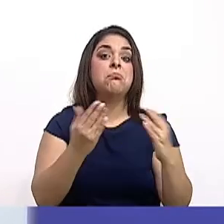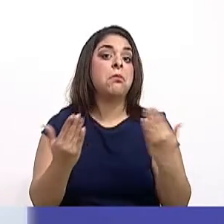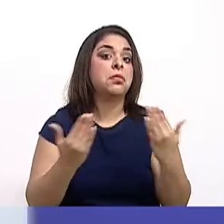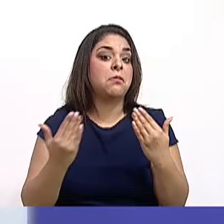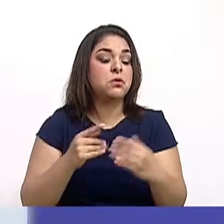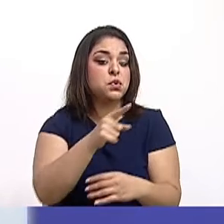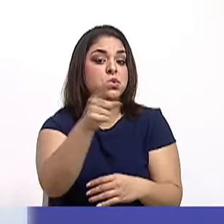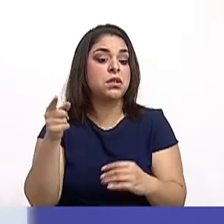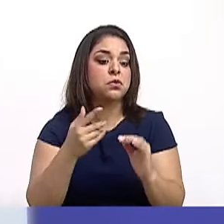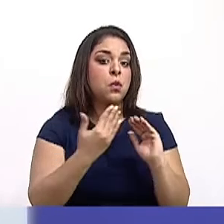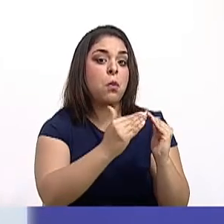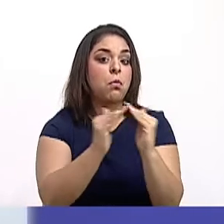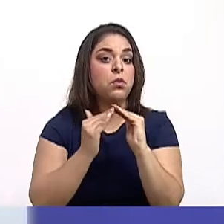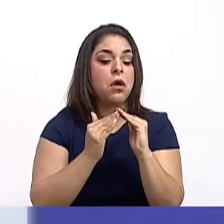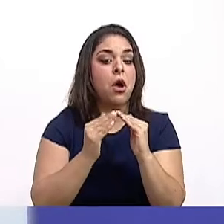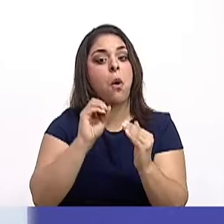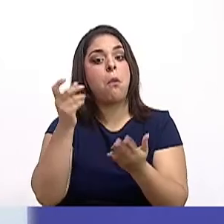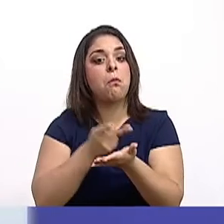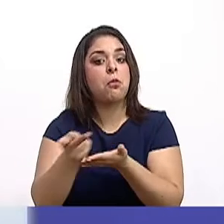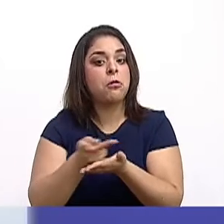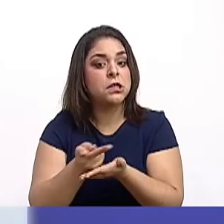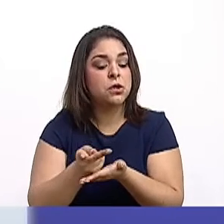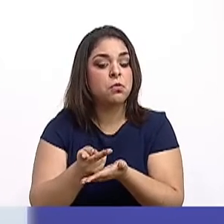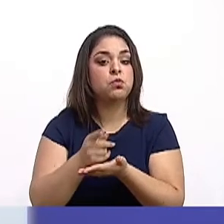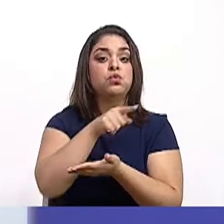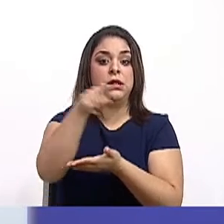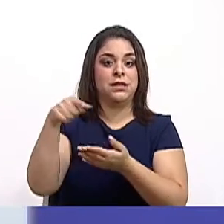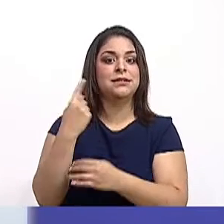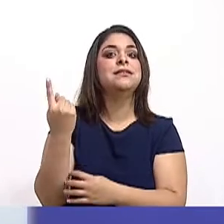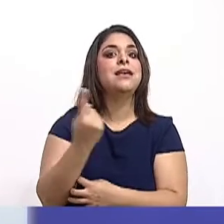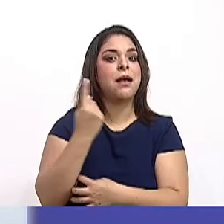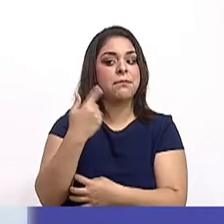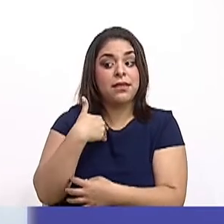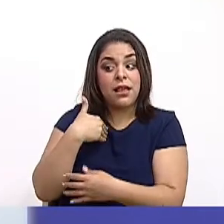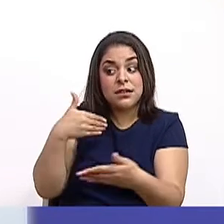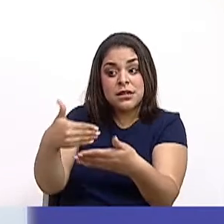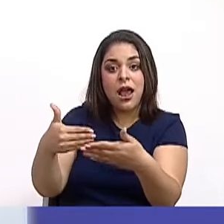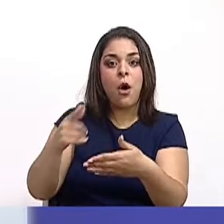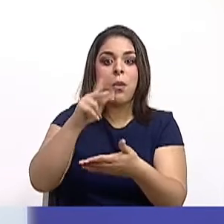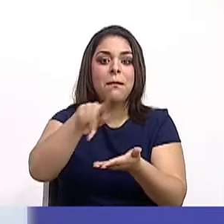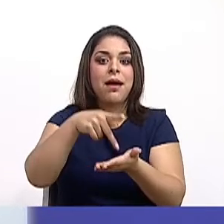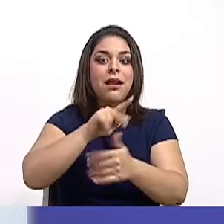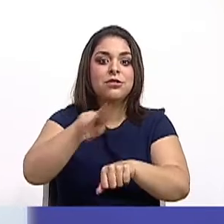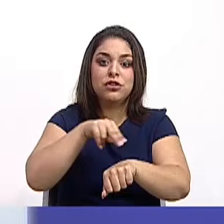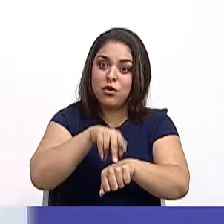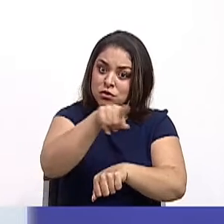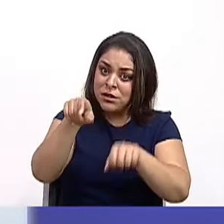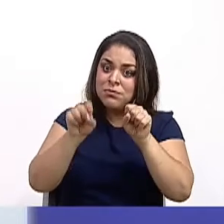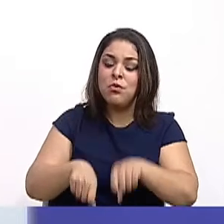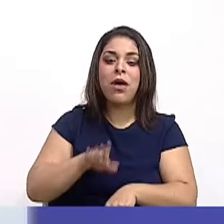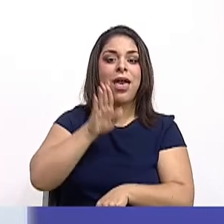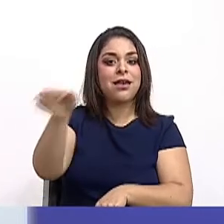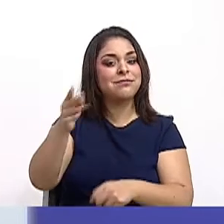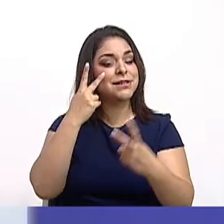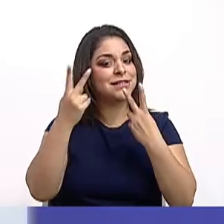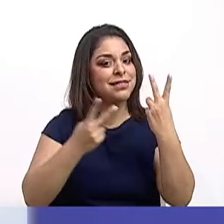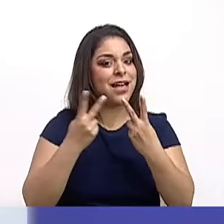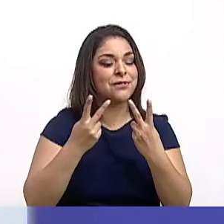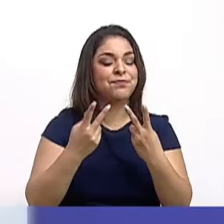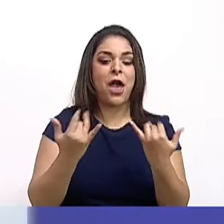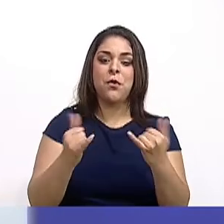comunidades, en sus provincias, ustedes siempre van a tener algún parque nacional que puedan visitar. Así que,